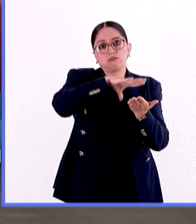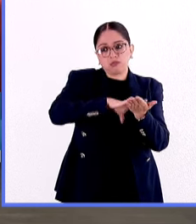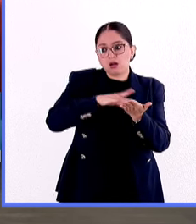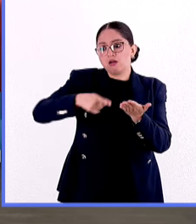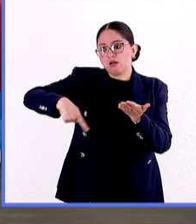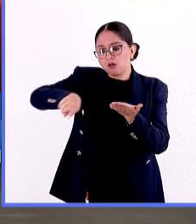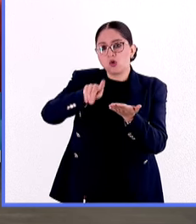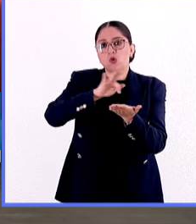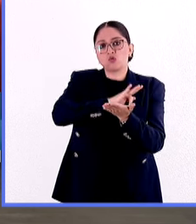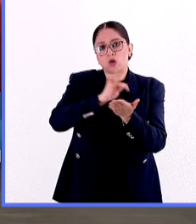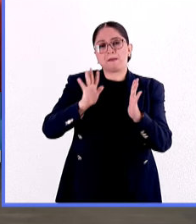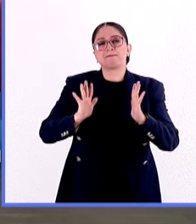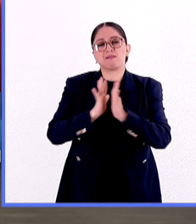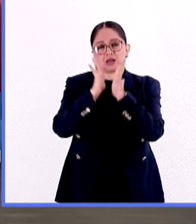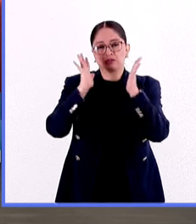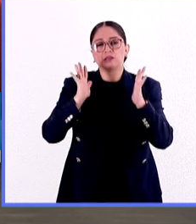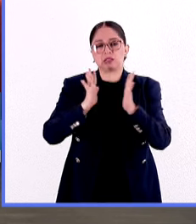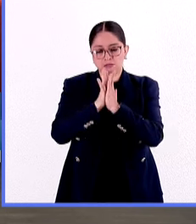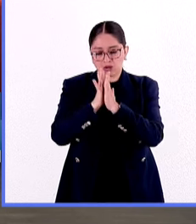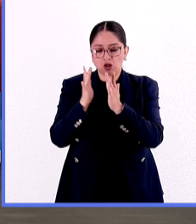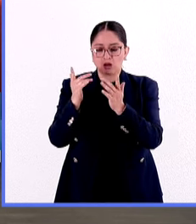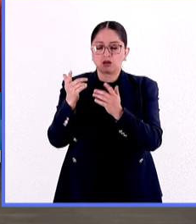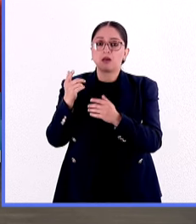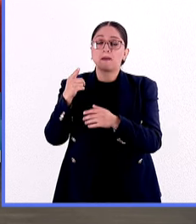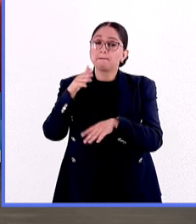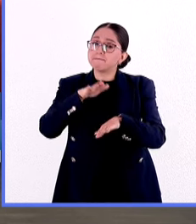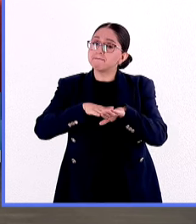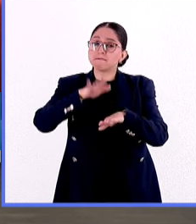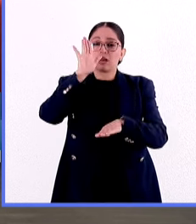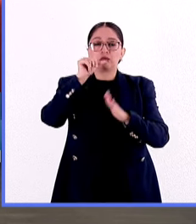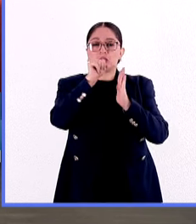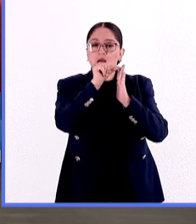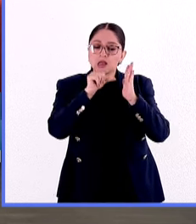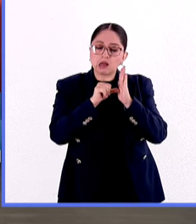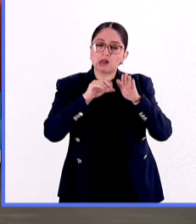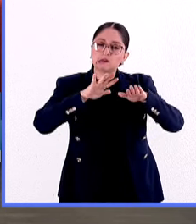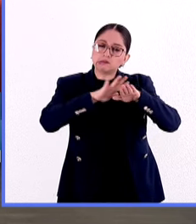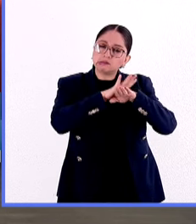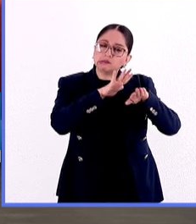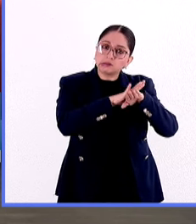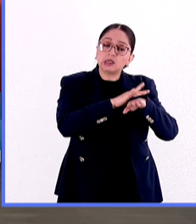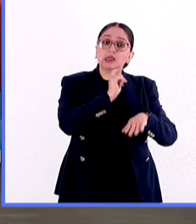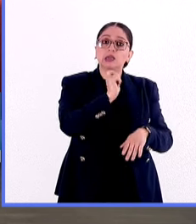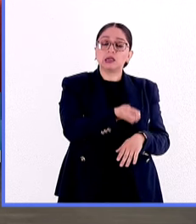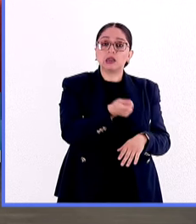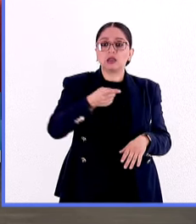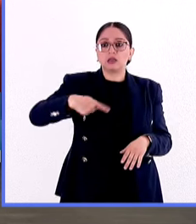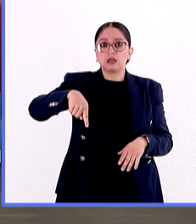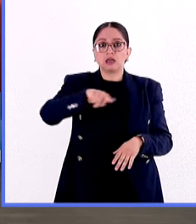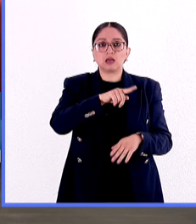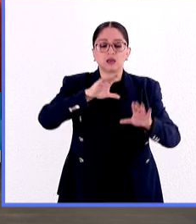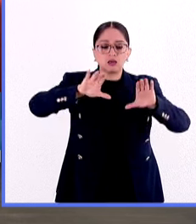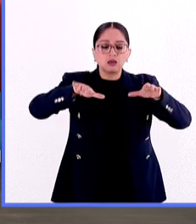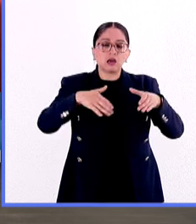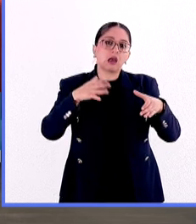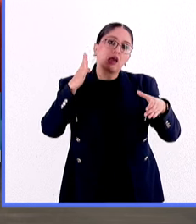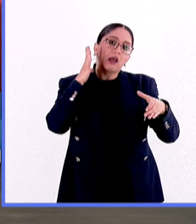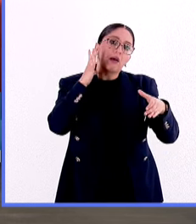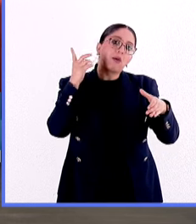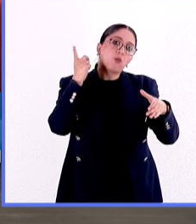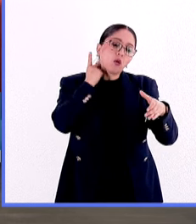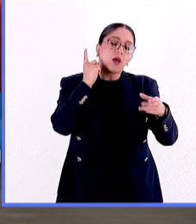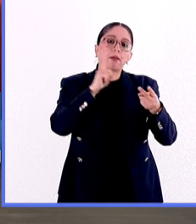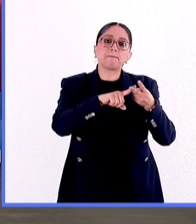estos partidos de oposición, de hecho el artículo que más se ha reformado es precisamente el que habla de las facultades del Congreso de la Cámara de Diputados y